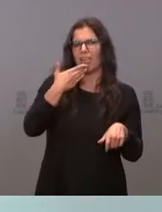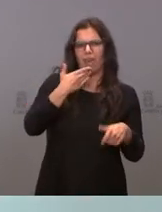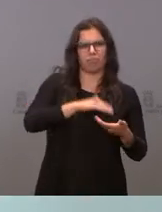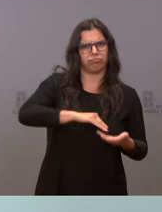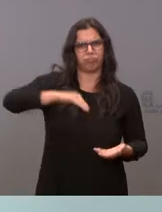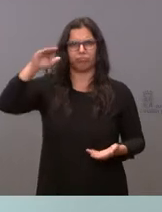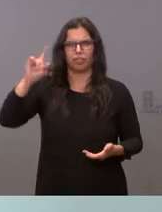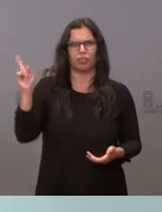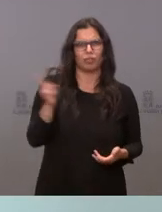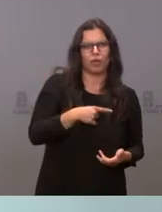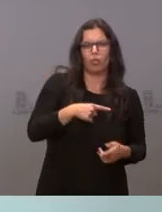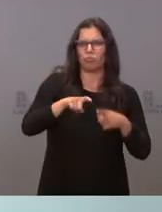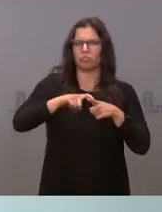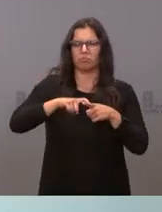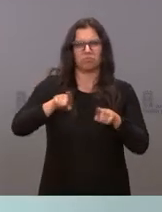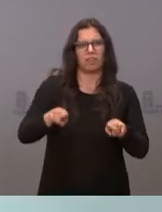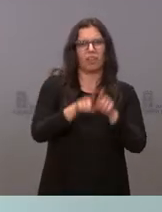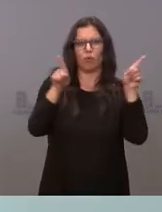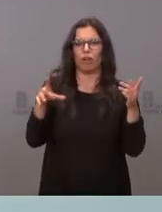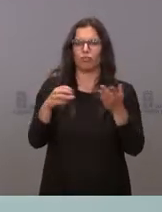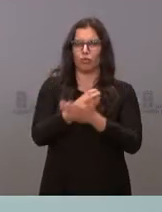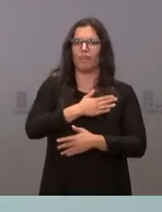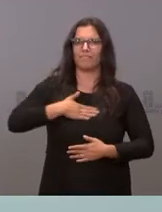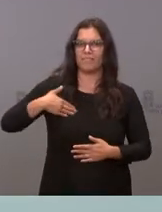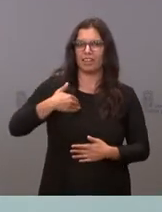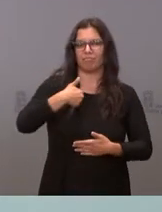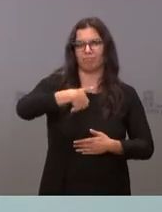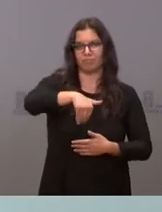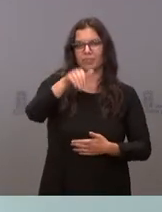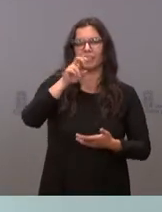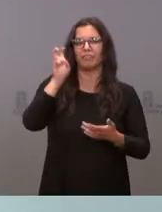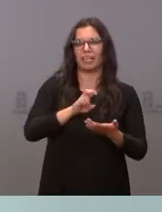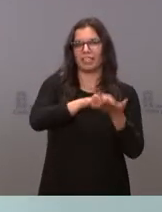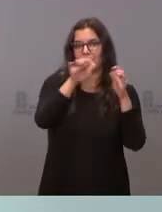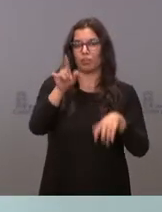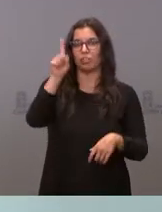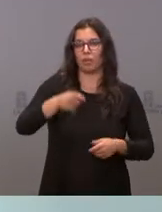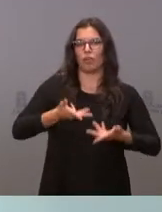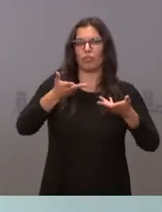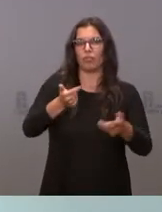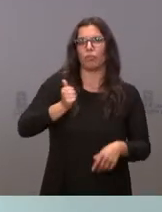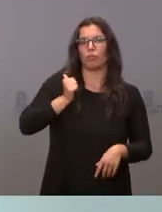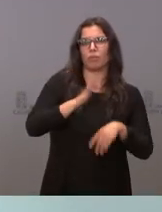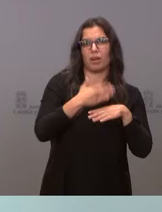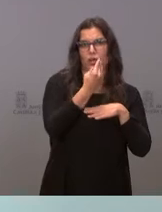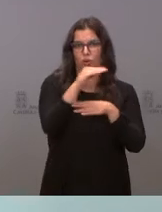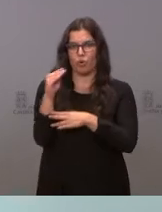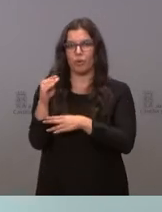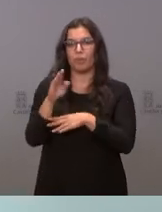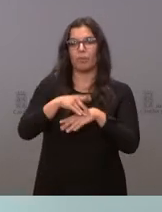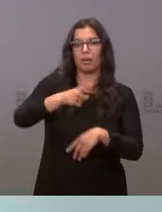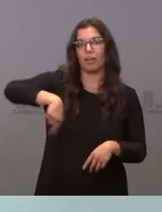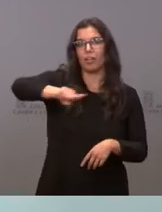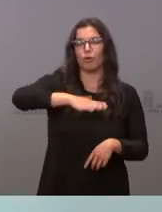y de todo tipo de condición, con oportunidades para los jóvenes, oportunidades para que puedan tener